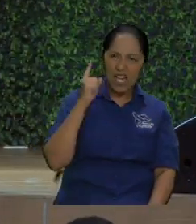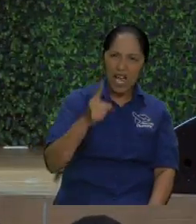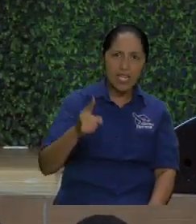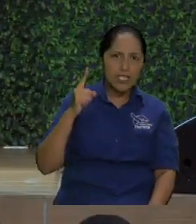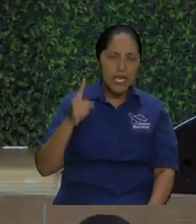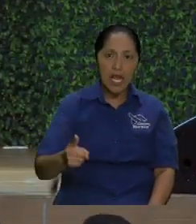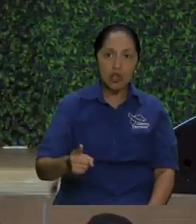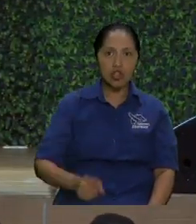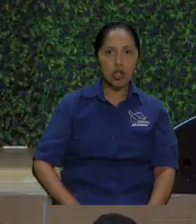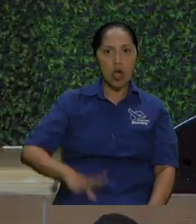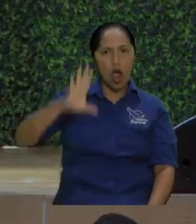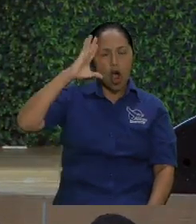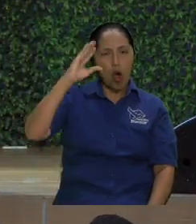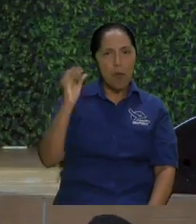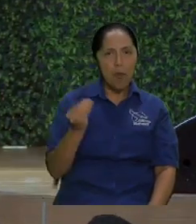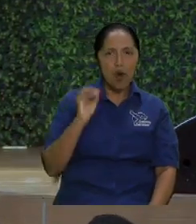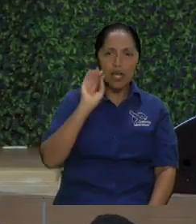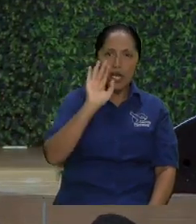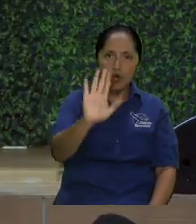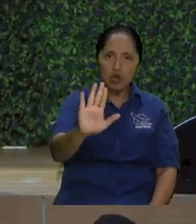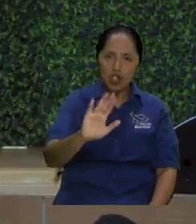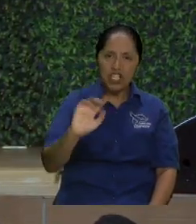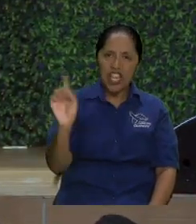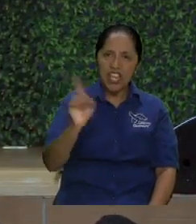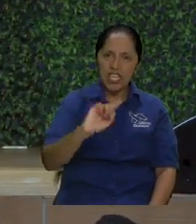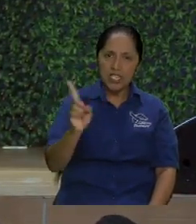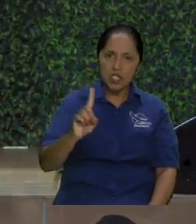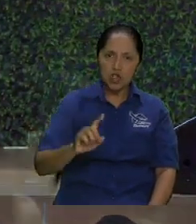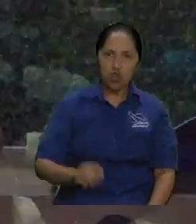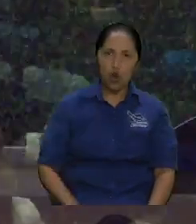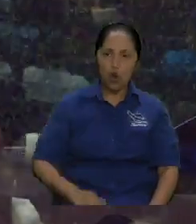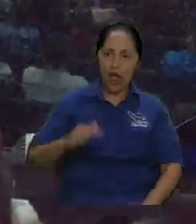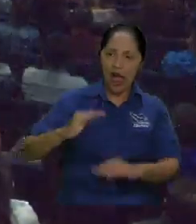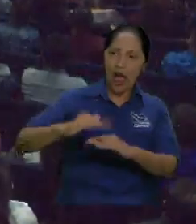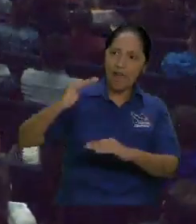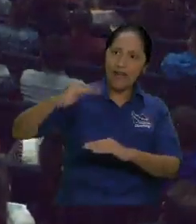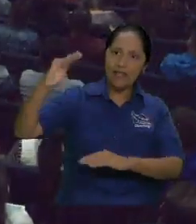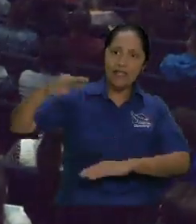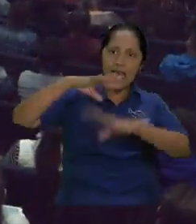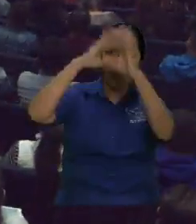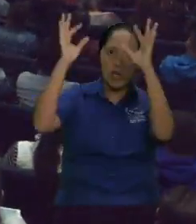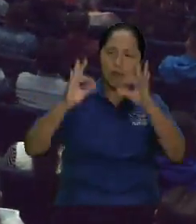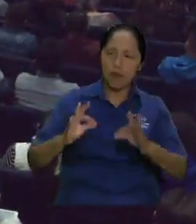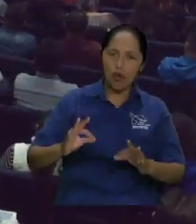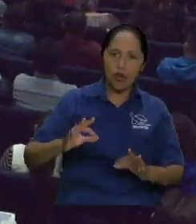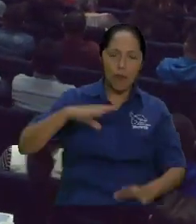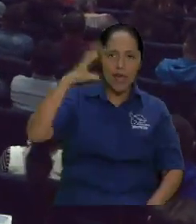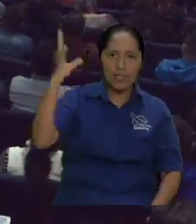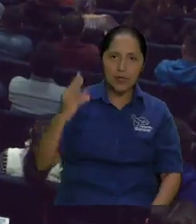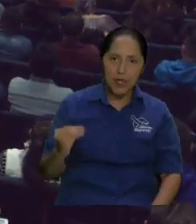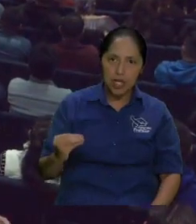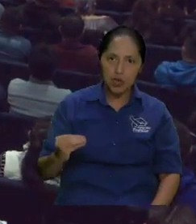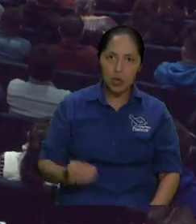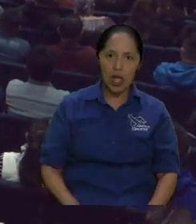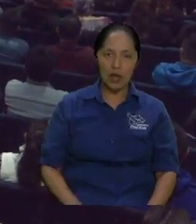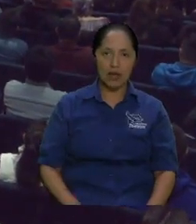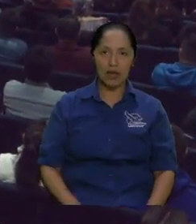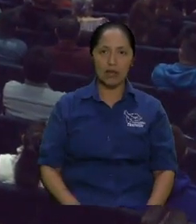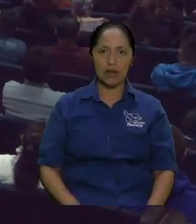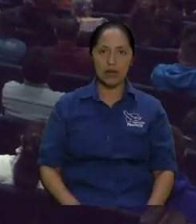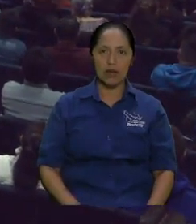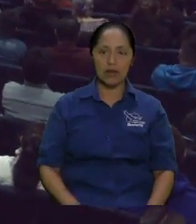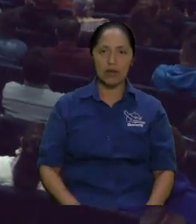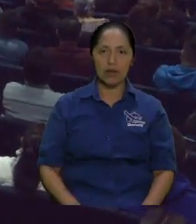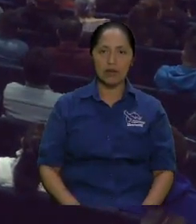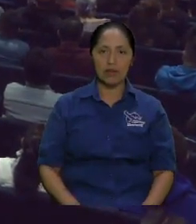ustedes bauticé porque no me envió Dios a bautizar y entonces hace la aclaración solo a fulano que bauticé